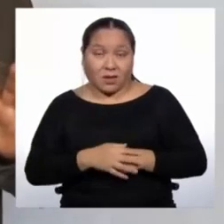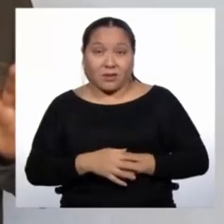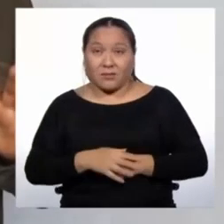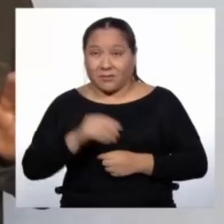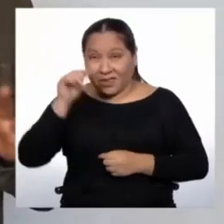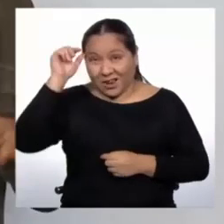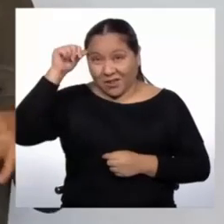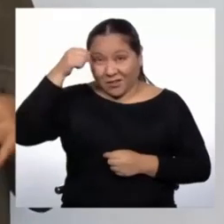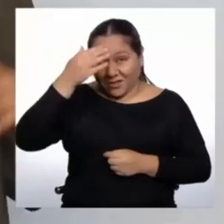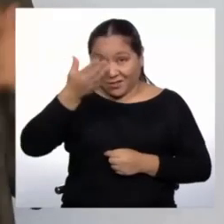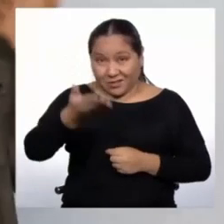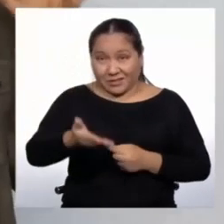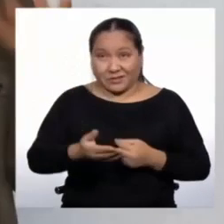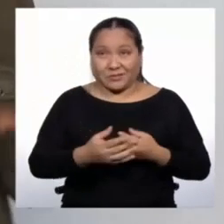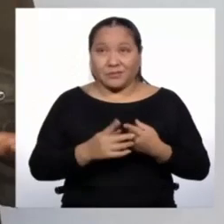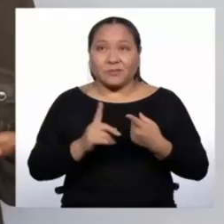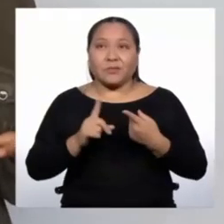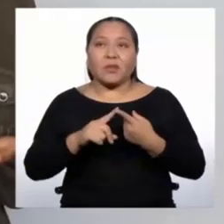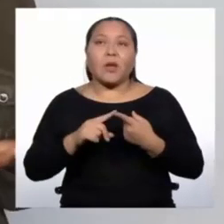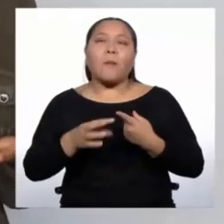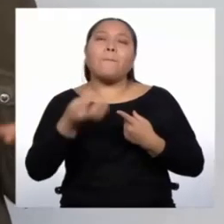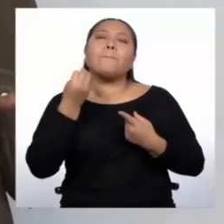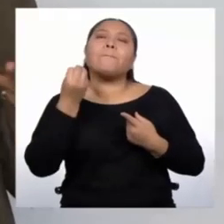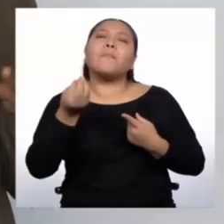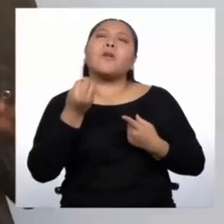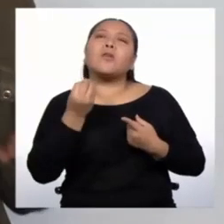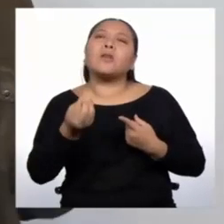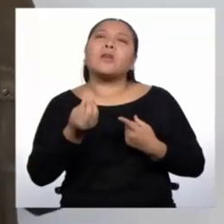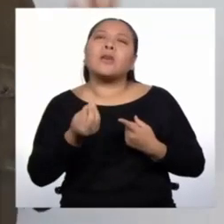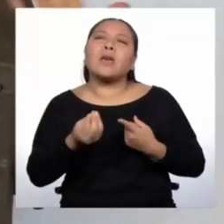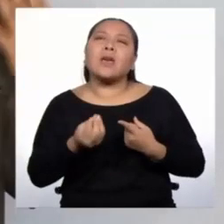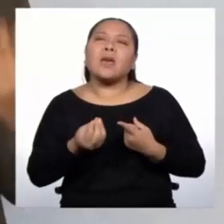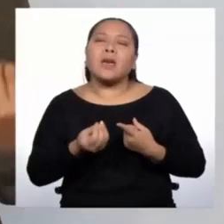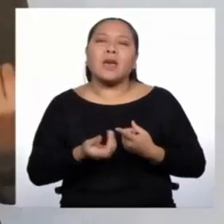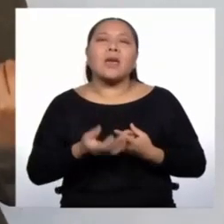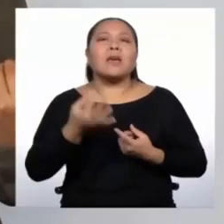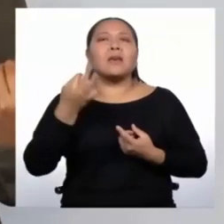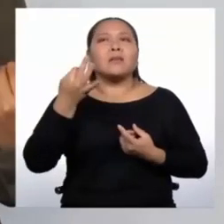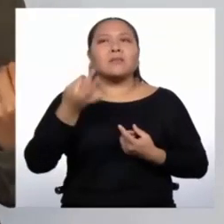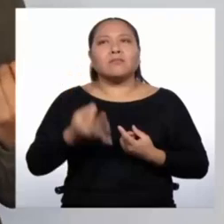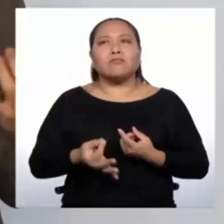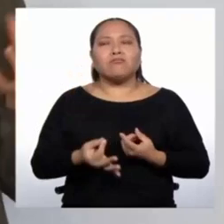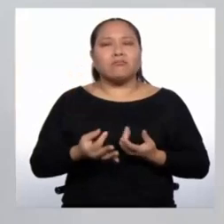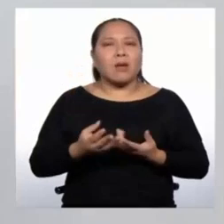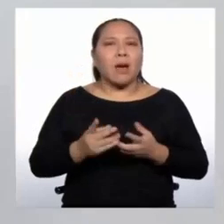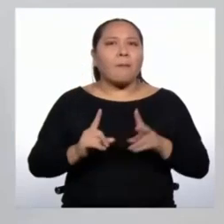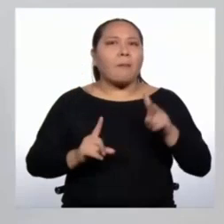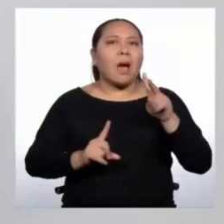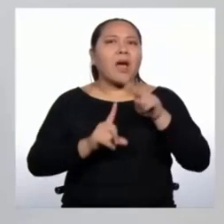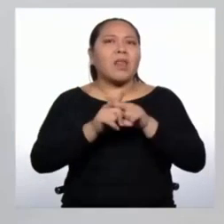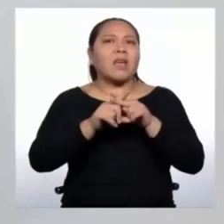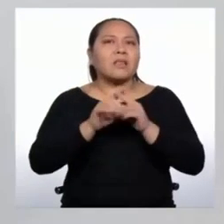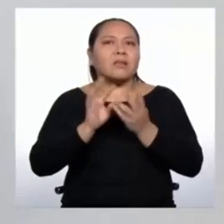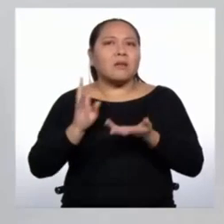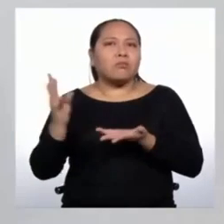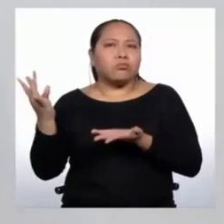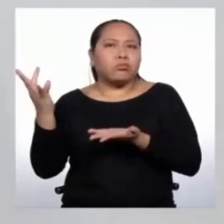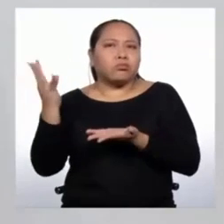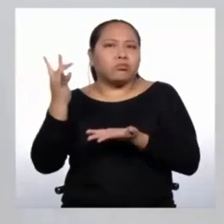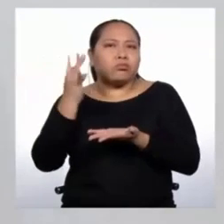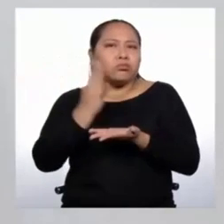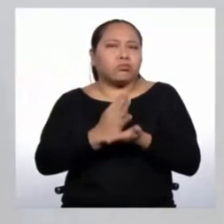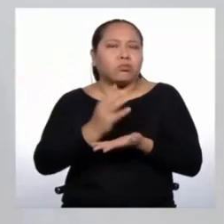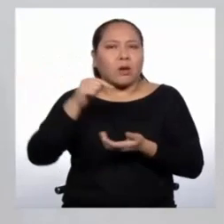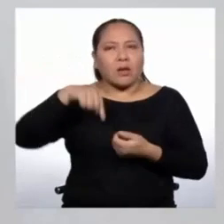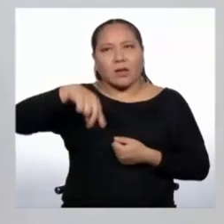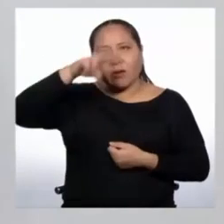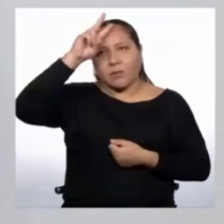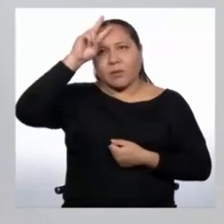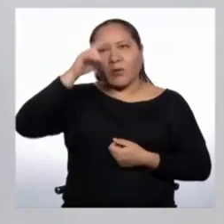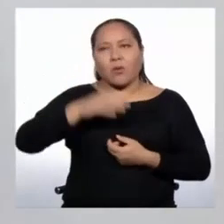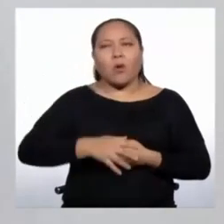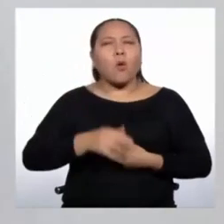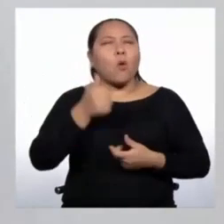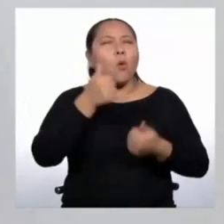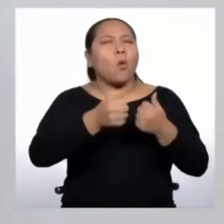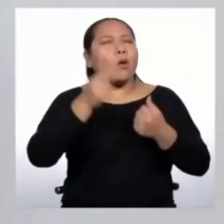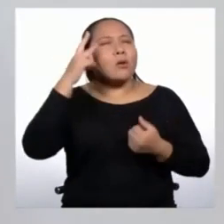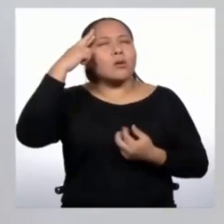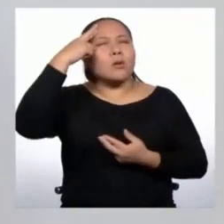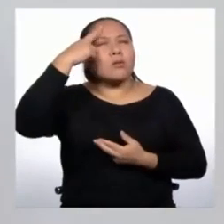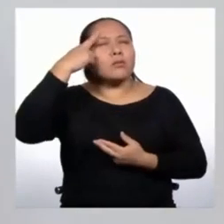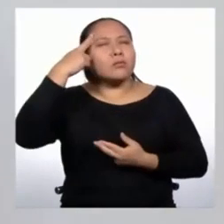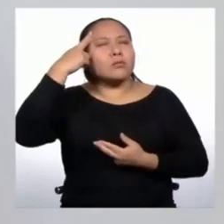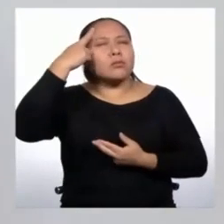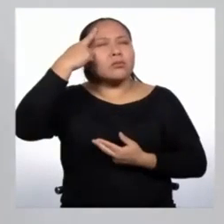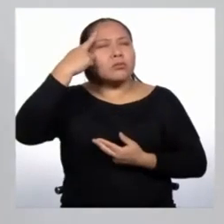Te las recuerdo. ¿Por qué se ha dado la migración al Perú? ¿Qué reflexión nos deja respecto al